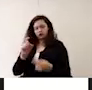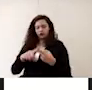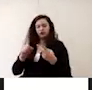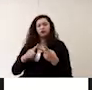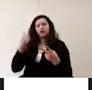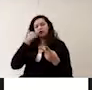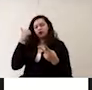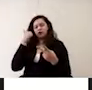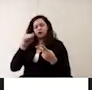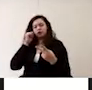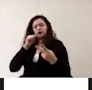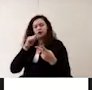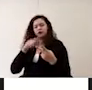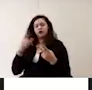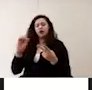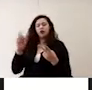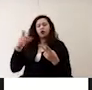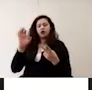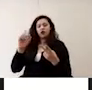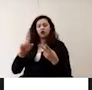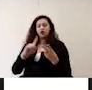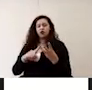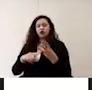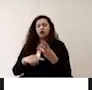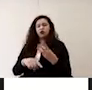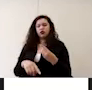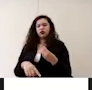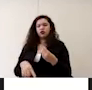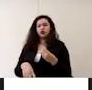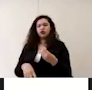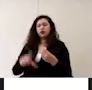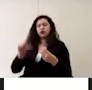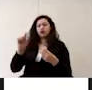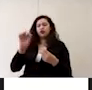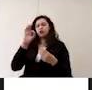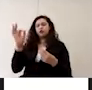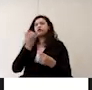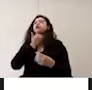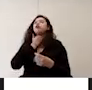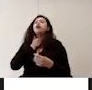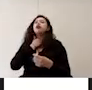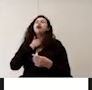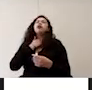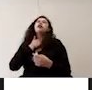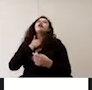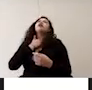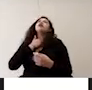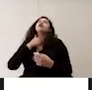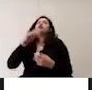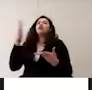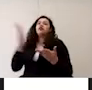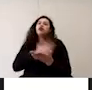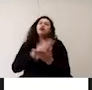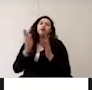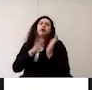jabón o gel desinfectante con una base mínimo del 70% de alcohol y además toallas de